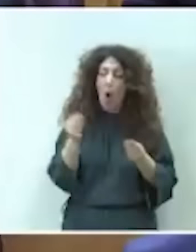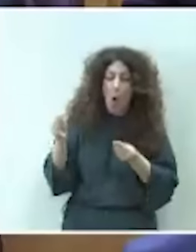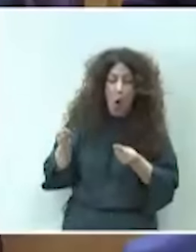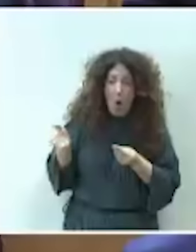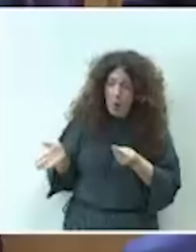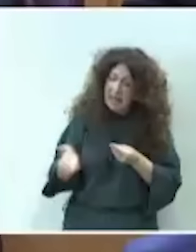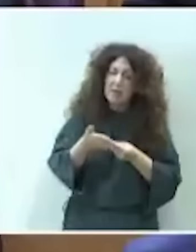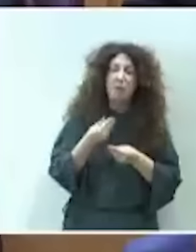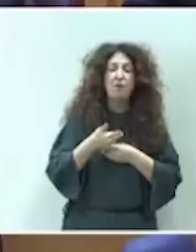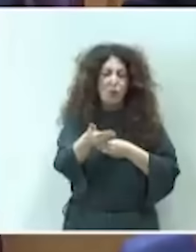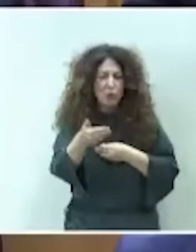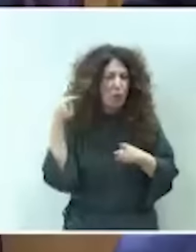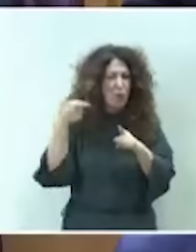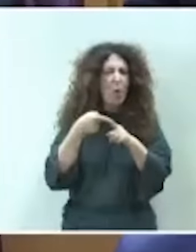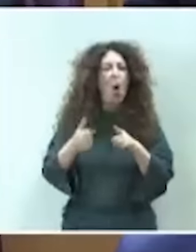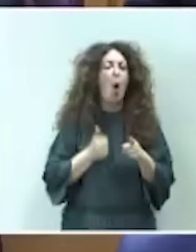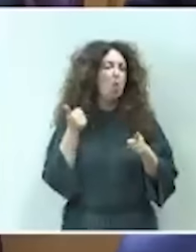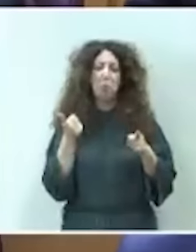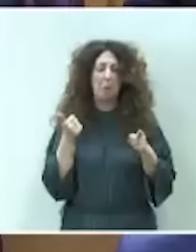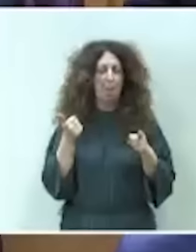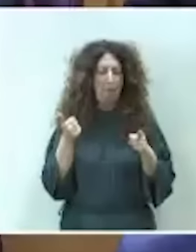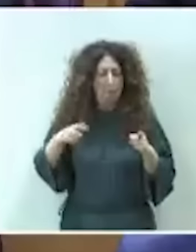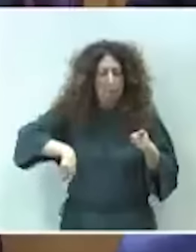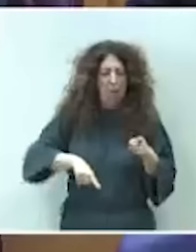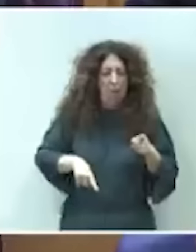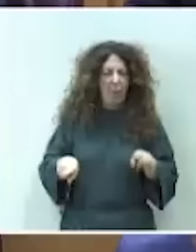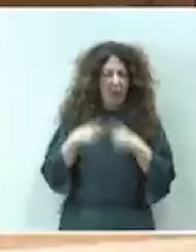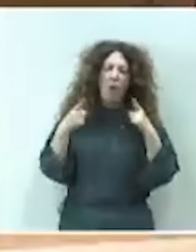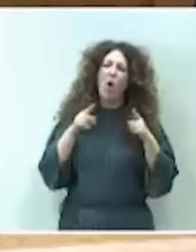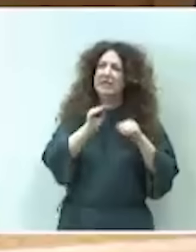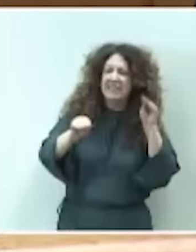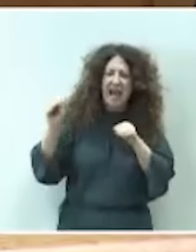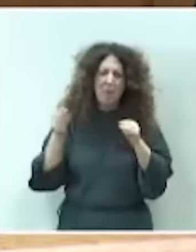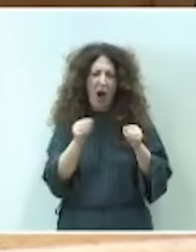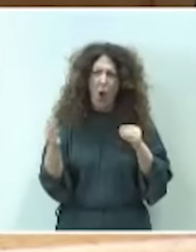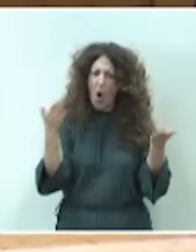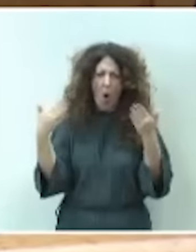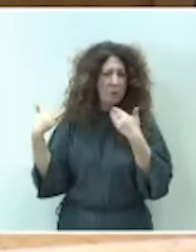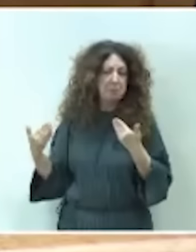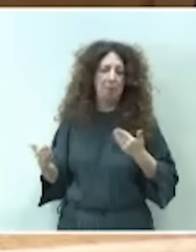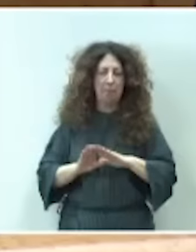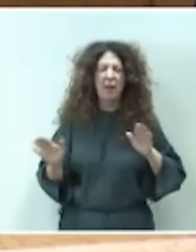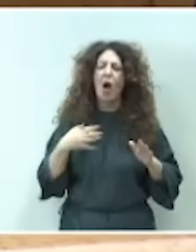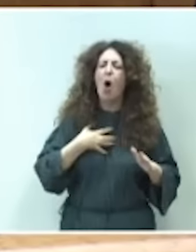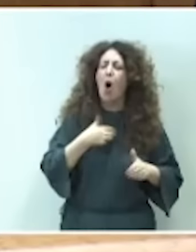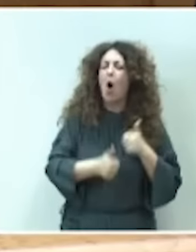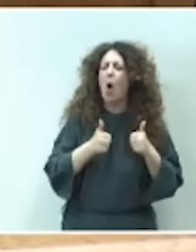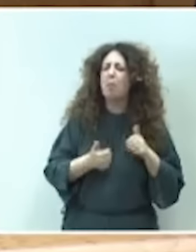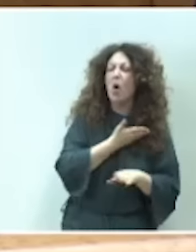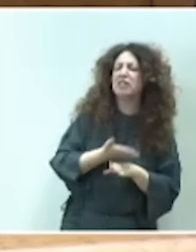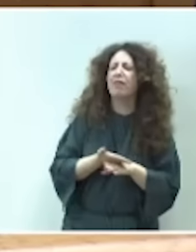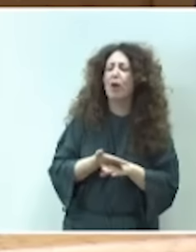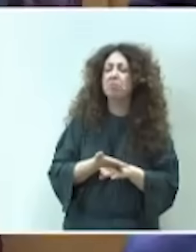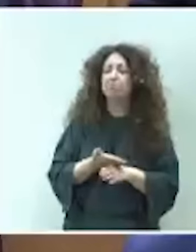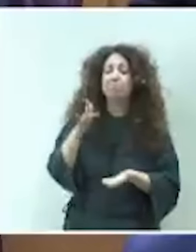que quieren hacer de la función pública una oportunidad, ni esa necesidad de castar el talento joven. ¿Qué ha pasado con aquellas oposiciones? Se lo digo yo. Pues nada,